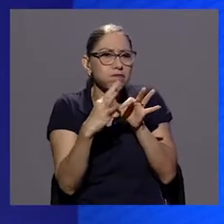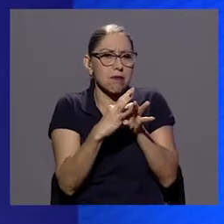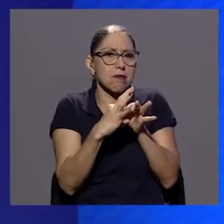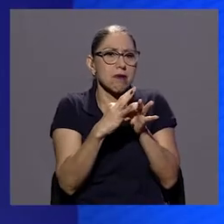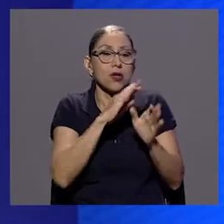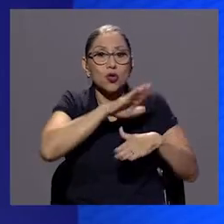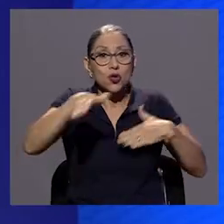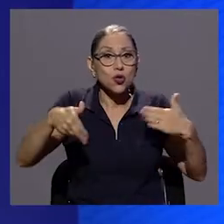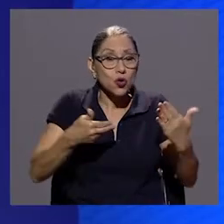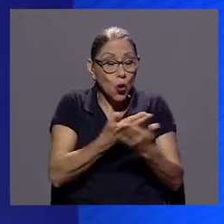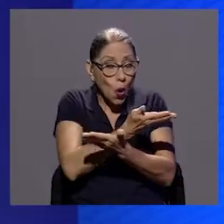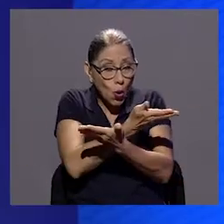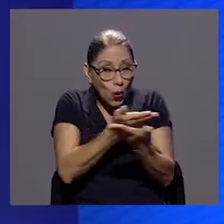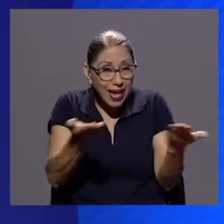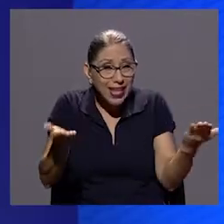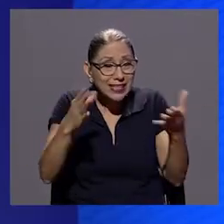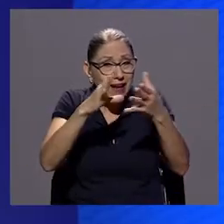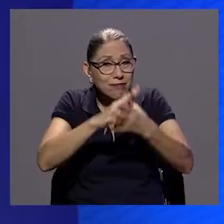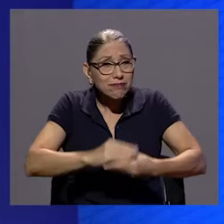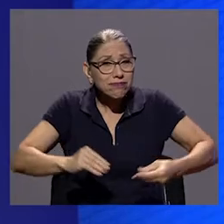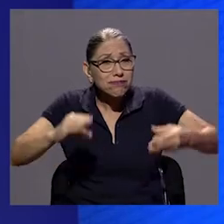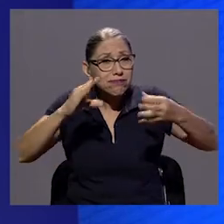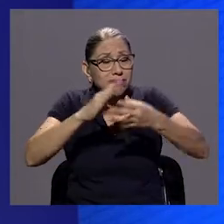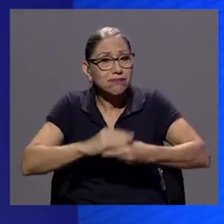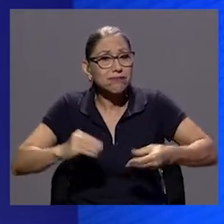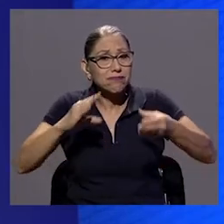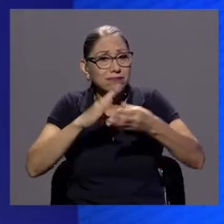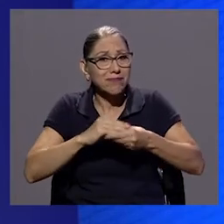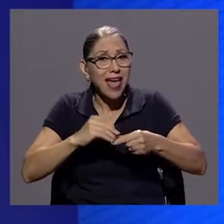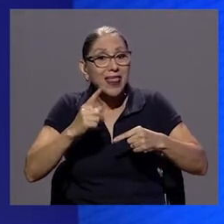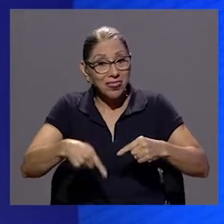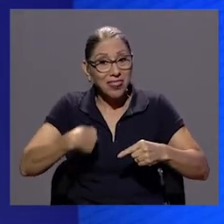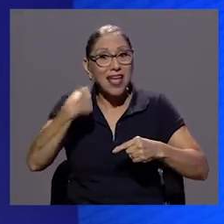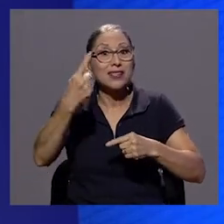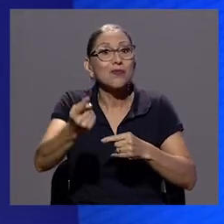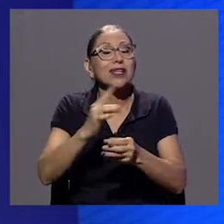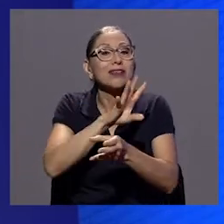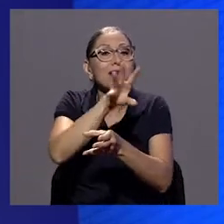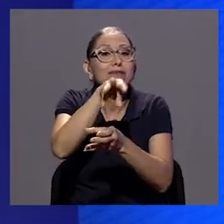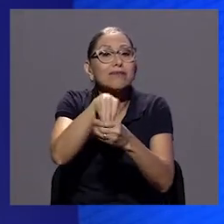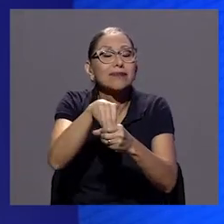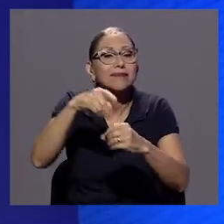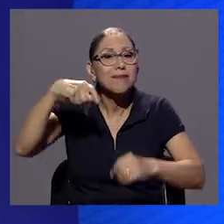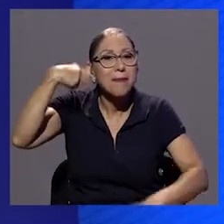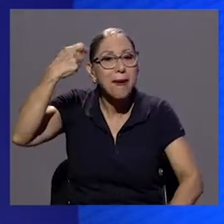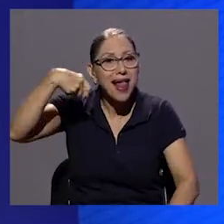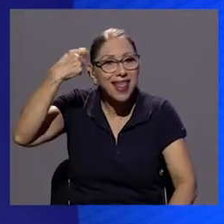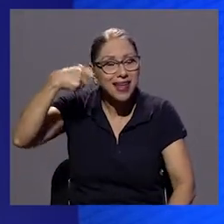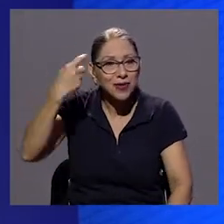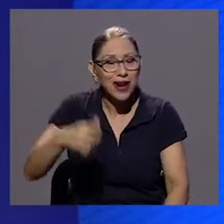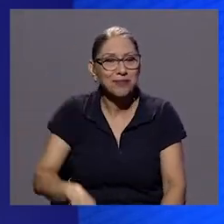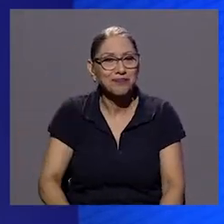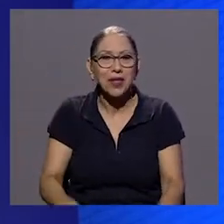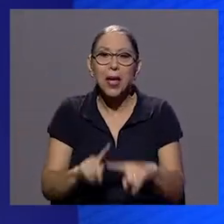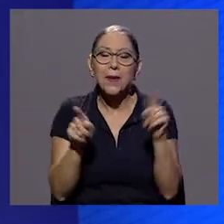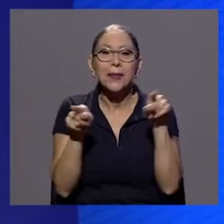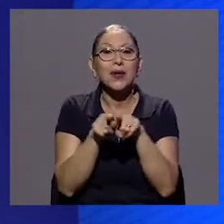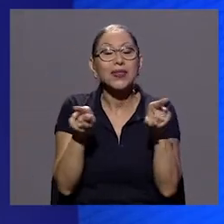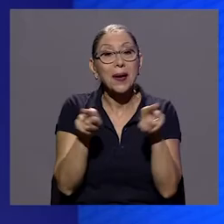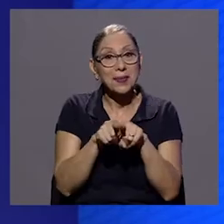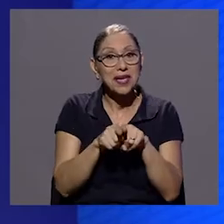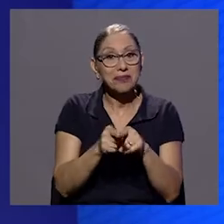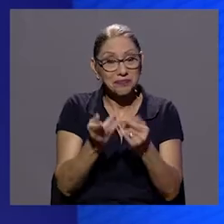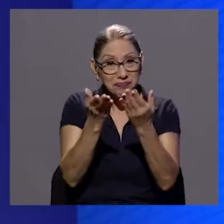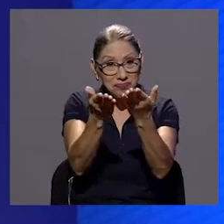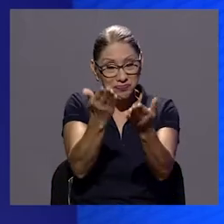historia está forma parte después de la película pero también lo otro que debe quedar